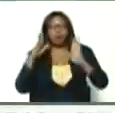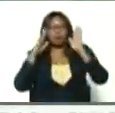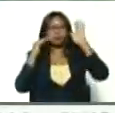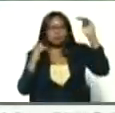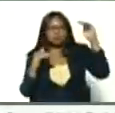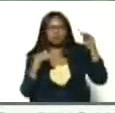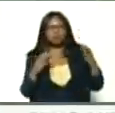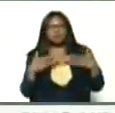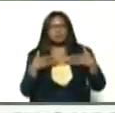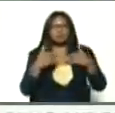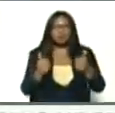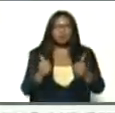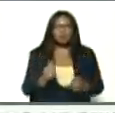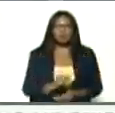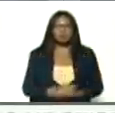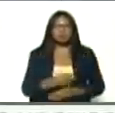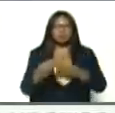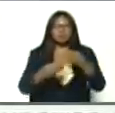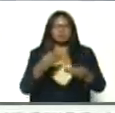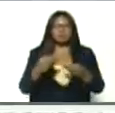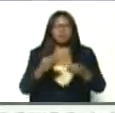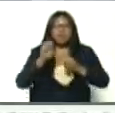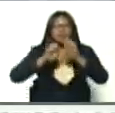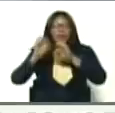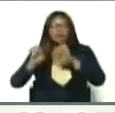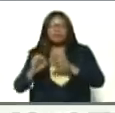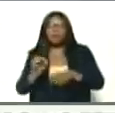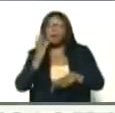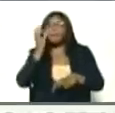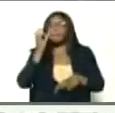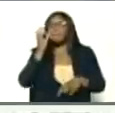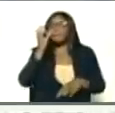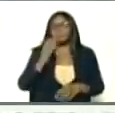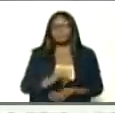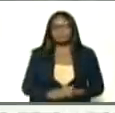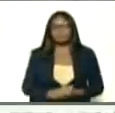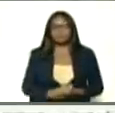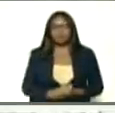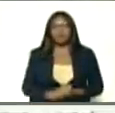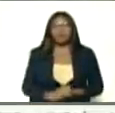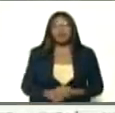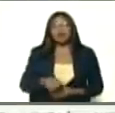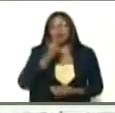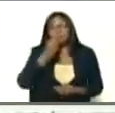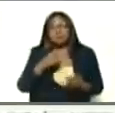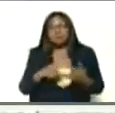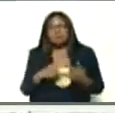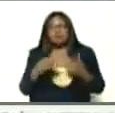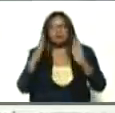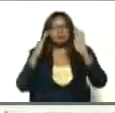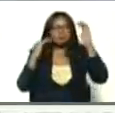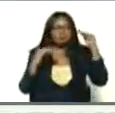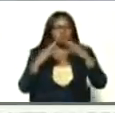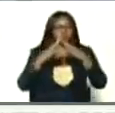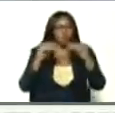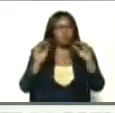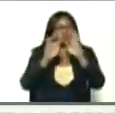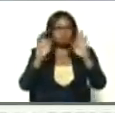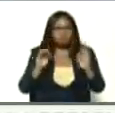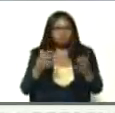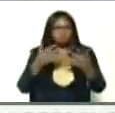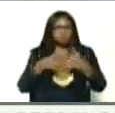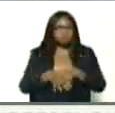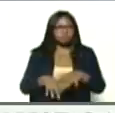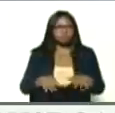de salud, se le hacían sus PCR, donde se le daba alimentación, atención integral,